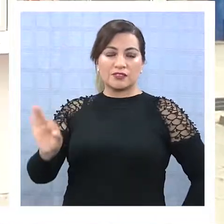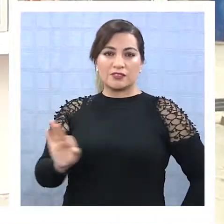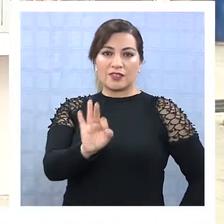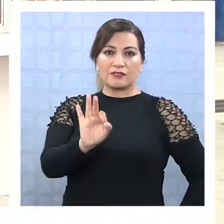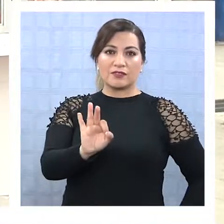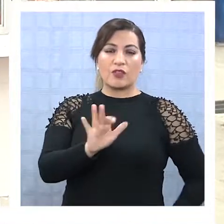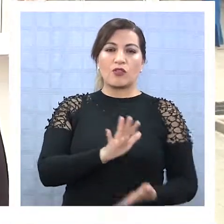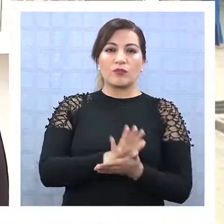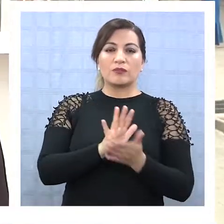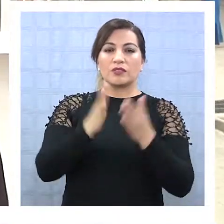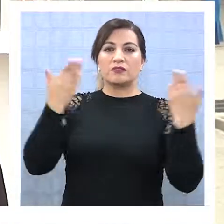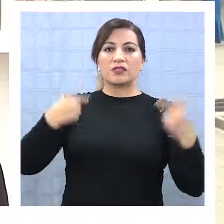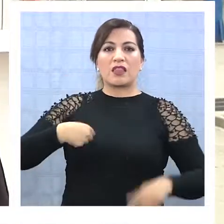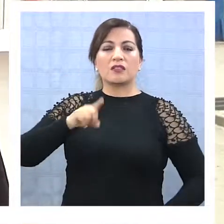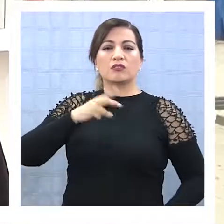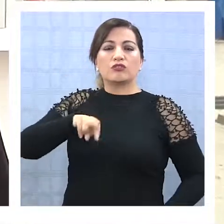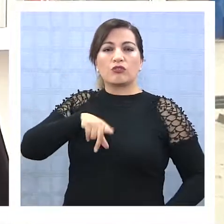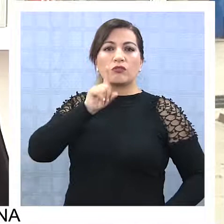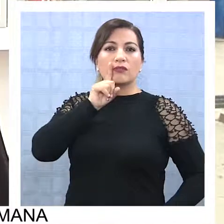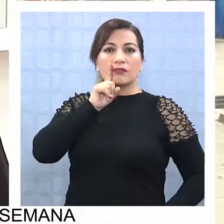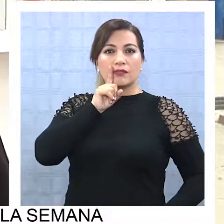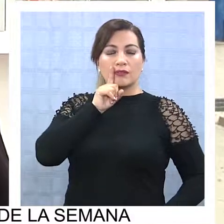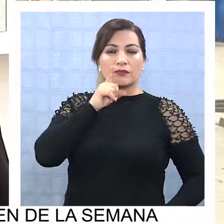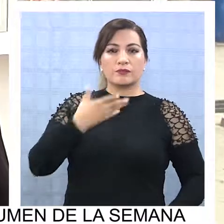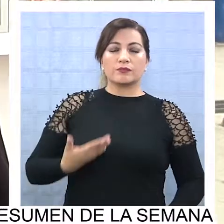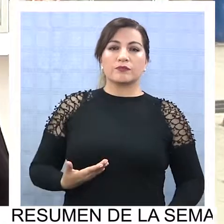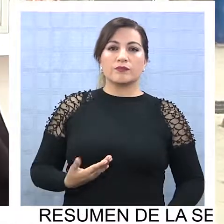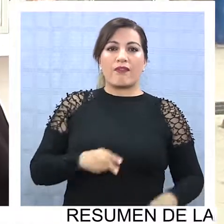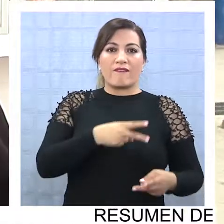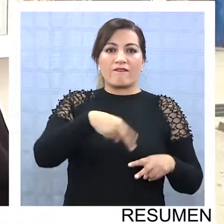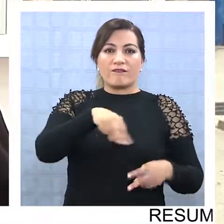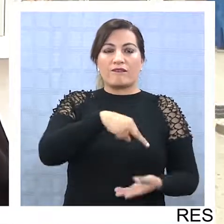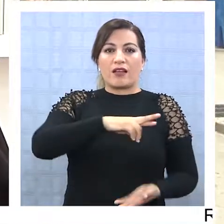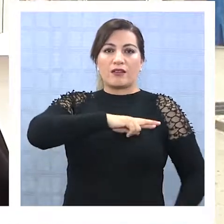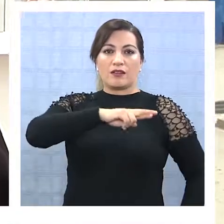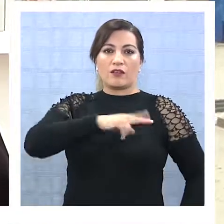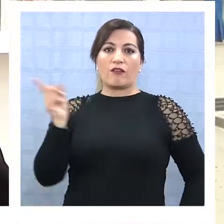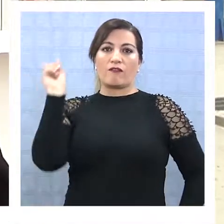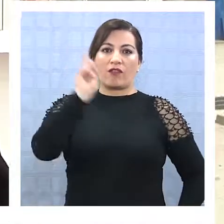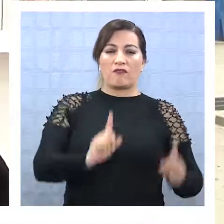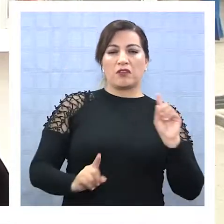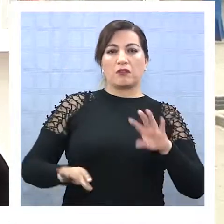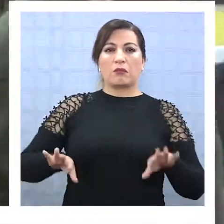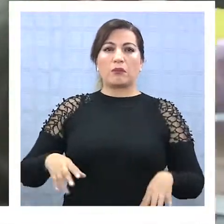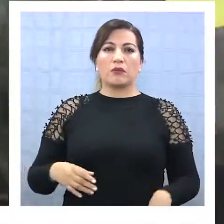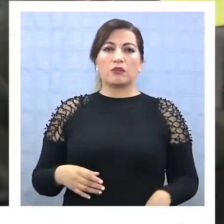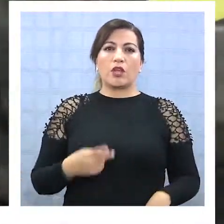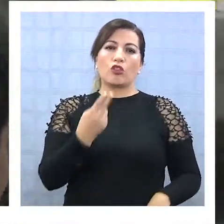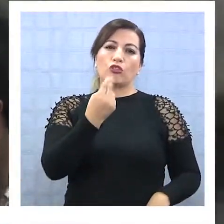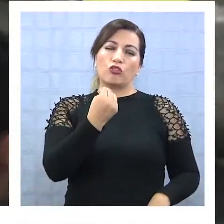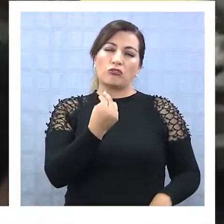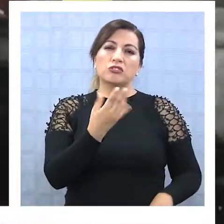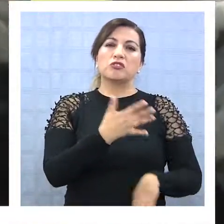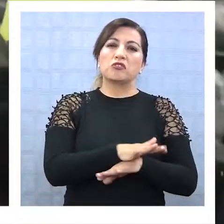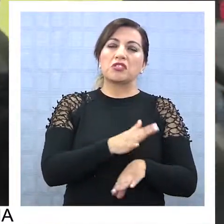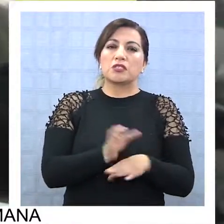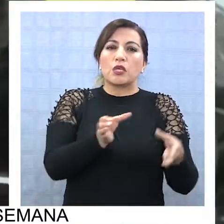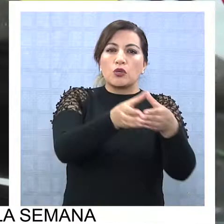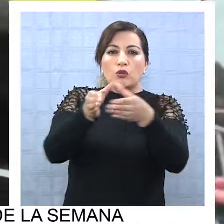la fiesta. Tenemos los bailes religiosos que van a venir alrededor de 12, 15 bailes,